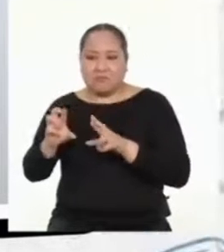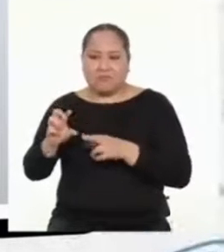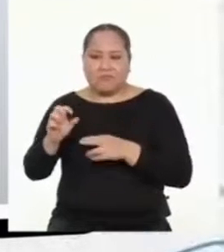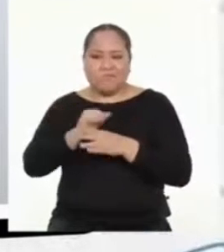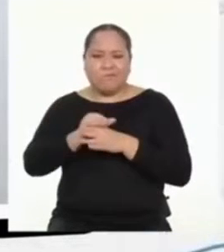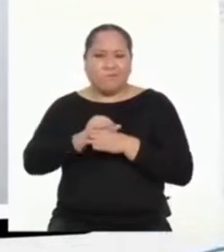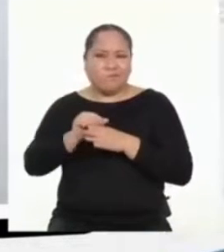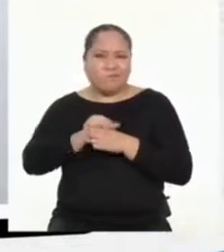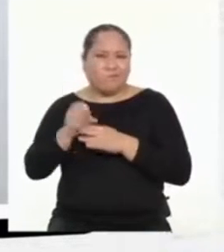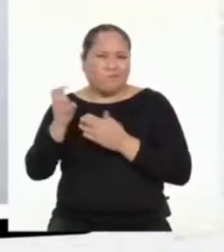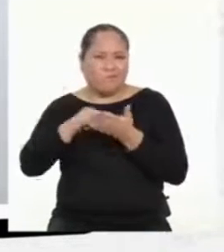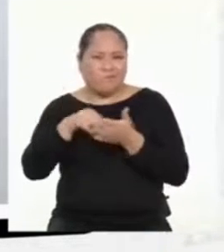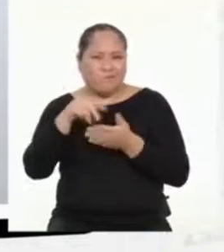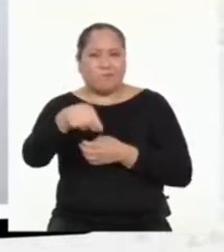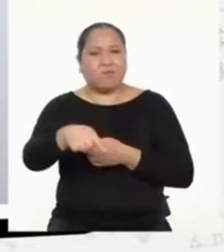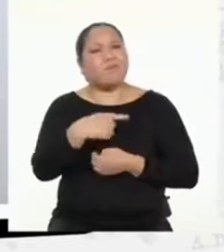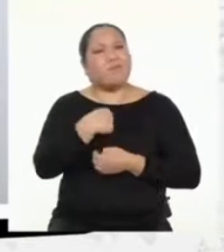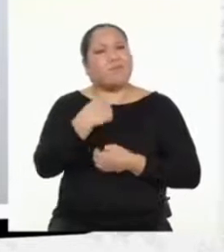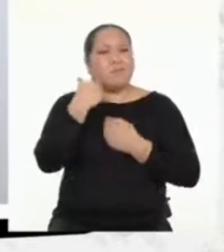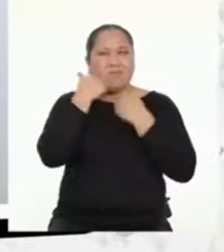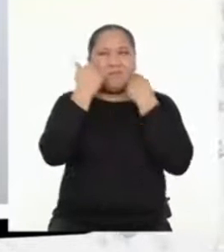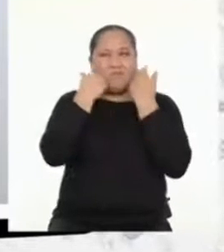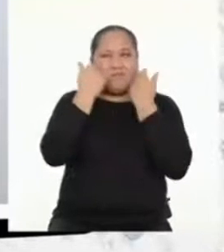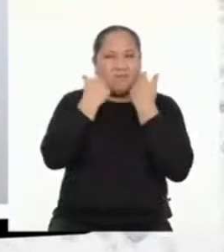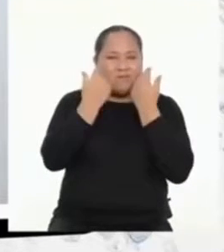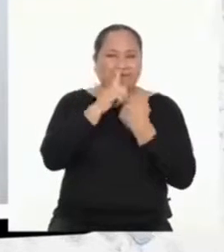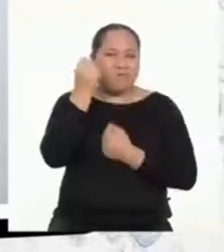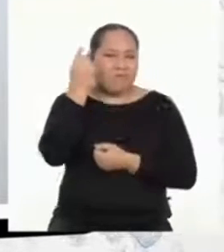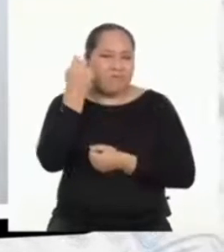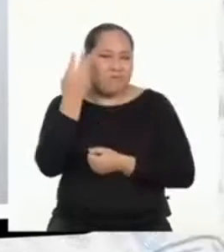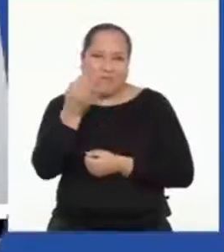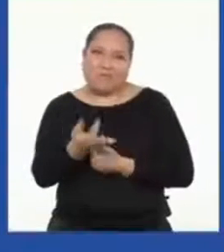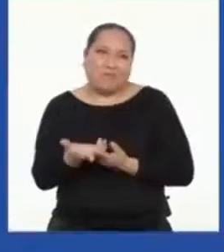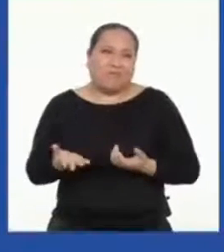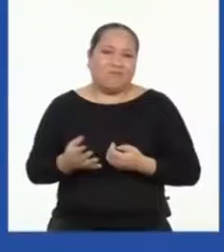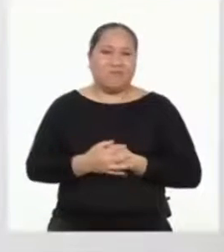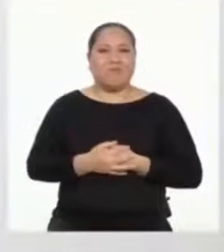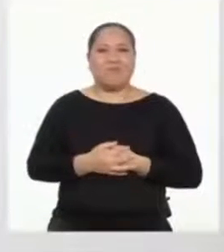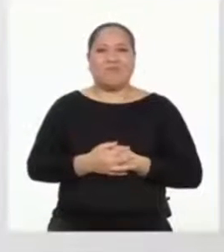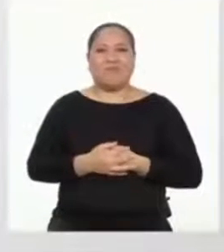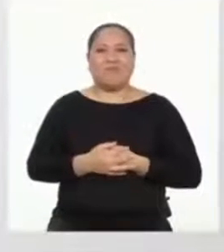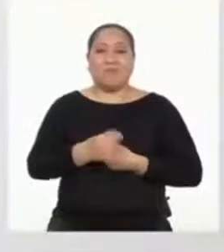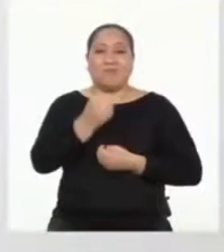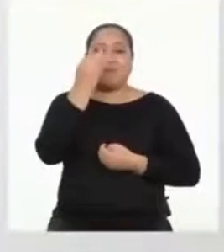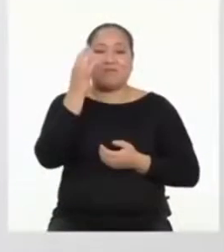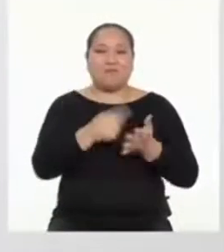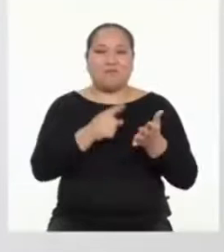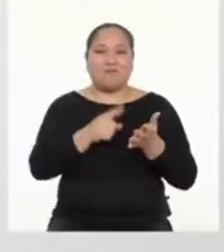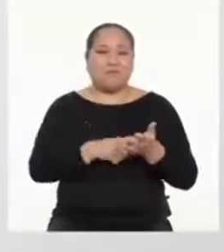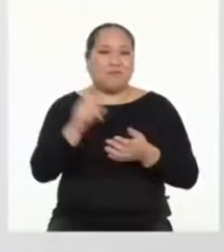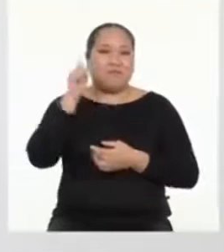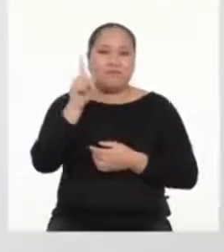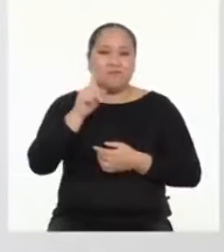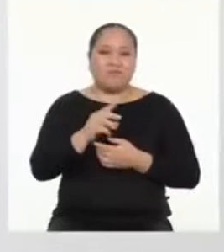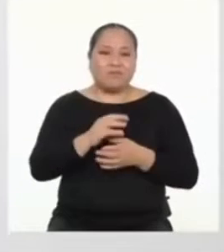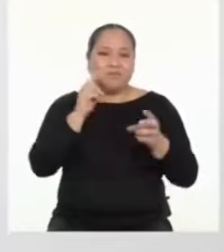bien y estudiar más. Además, me daba un poco de rato preguntar cuando no entendía algo, la verdad. A veces no